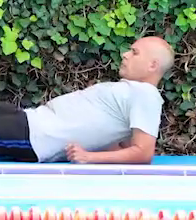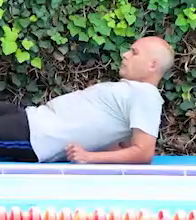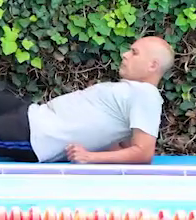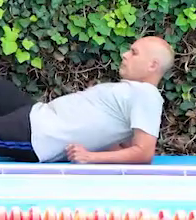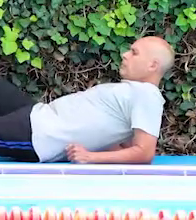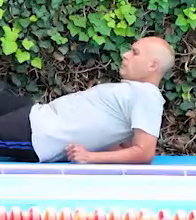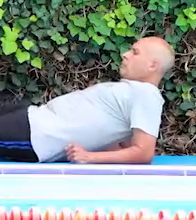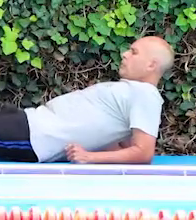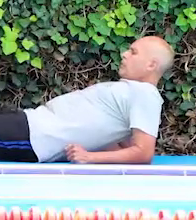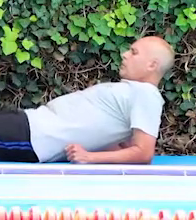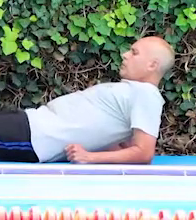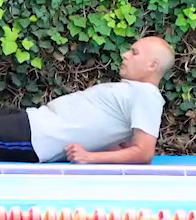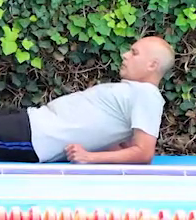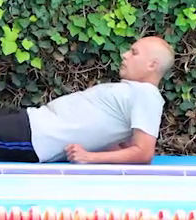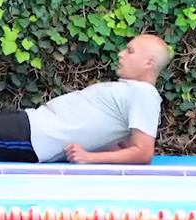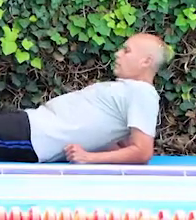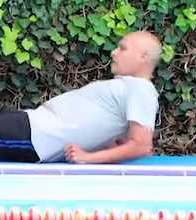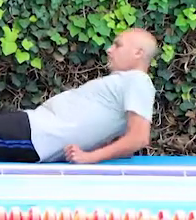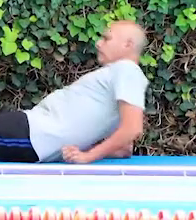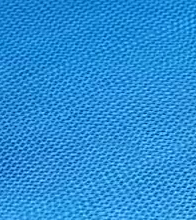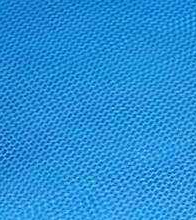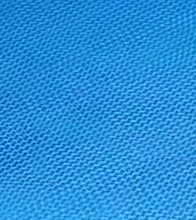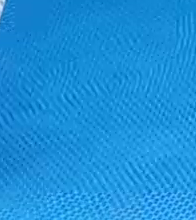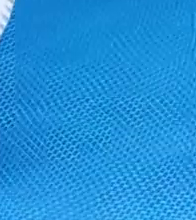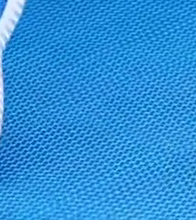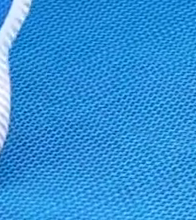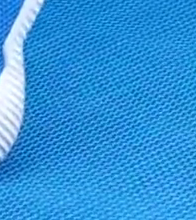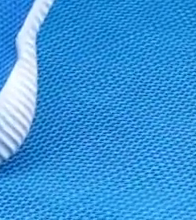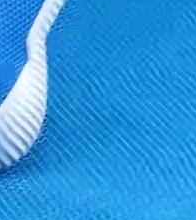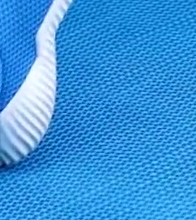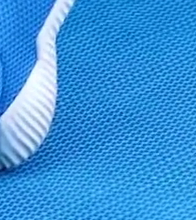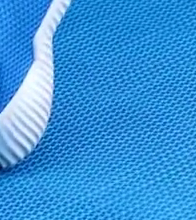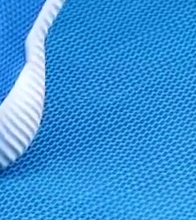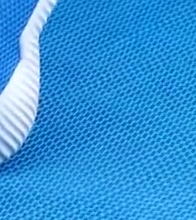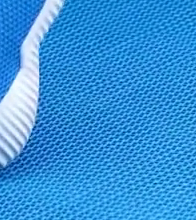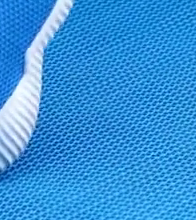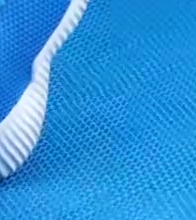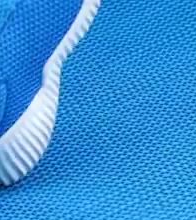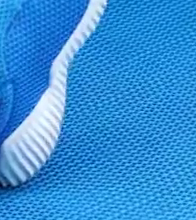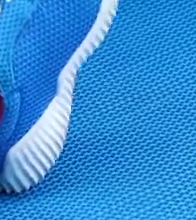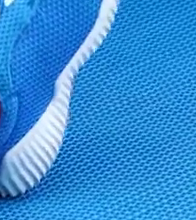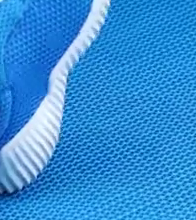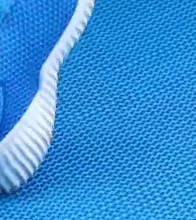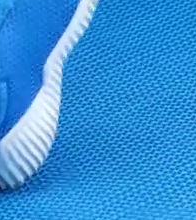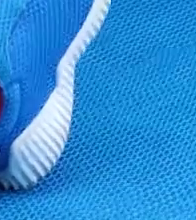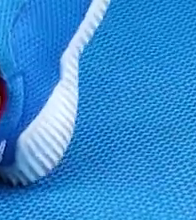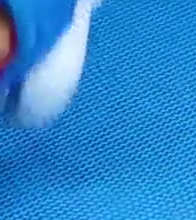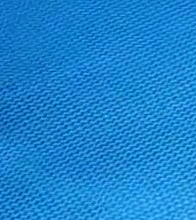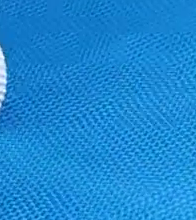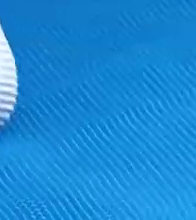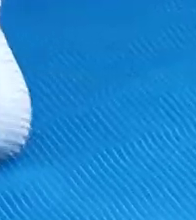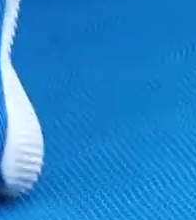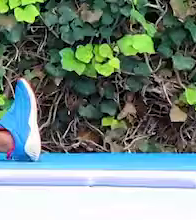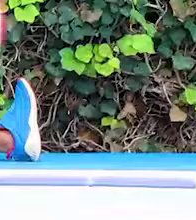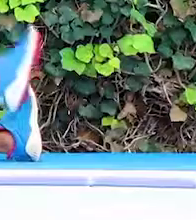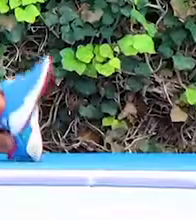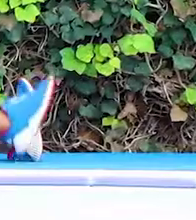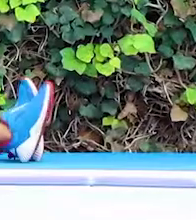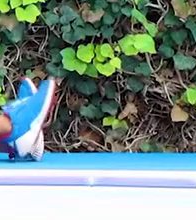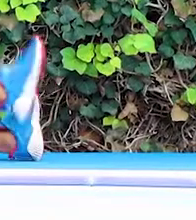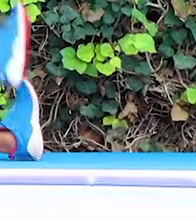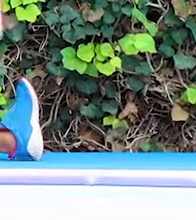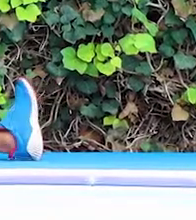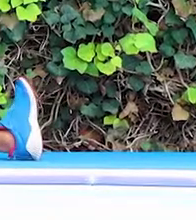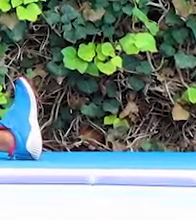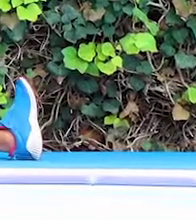Aprieta el estómago. Perfecto. Muy bien, Jair. Vamos a hacer cinco repeticiones por pierna. Una, elevación de la pierna derecha cinco